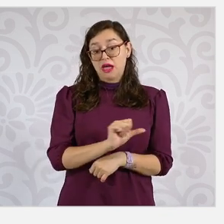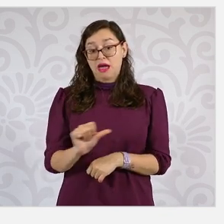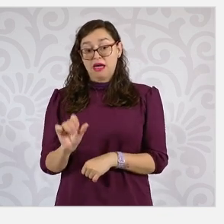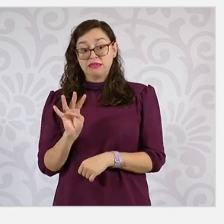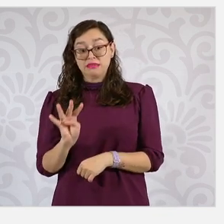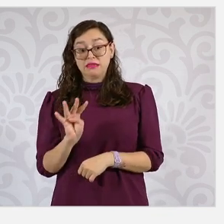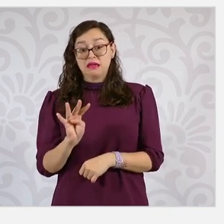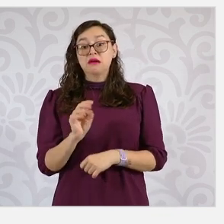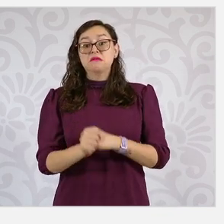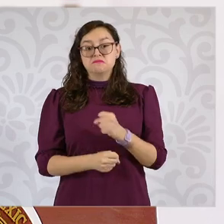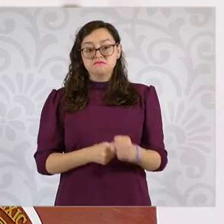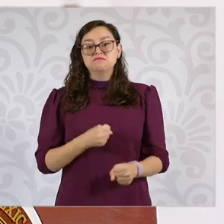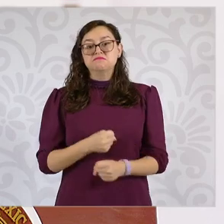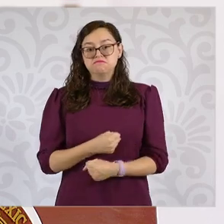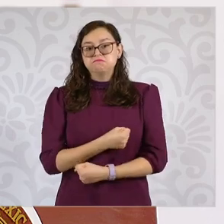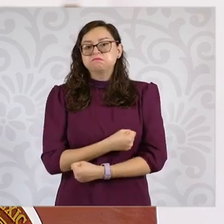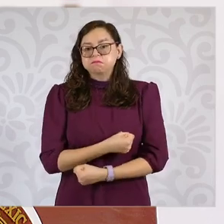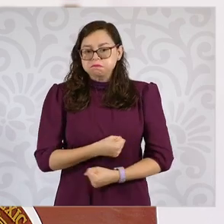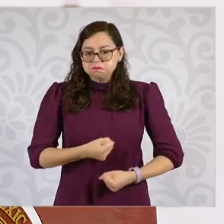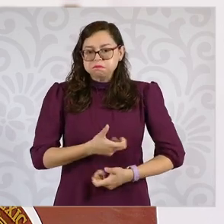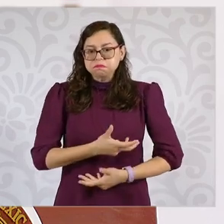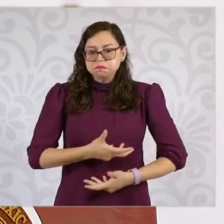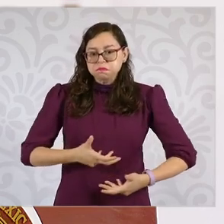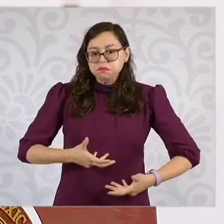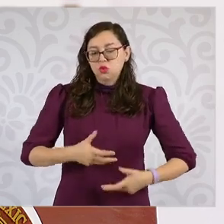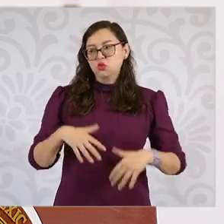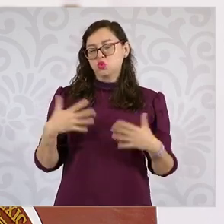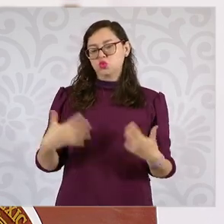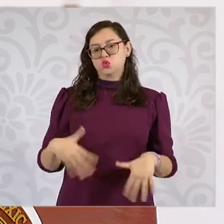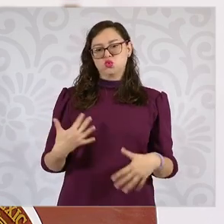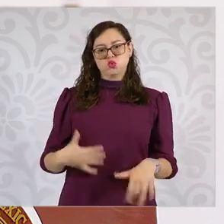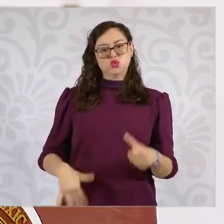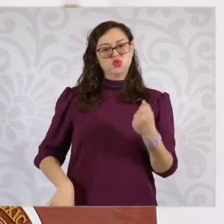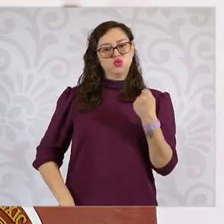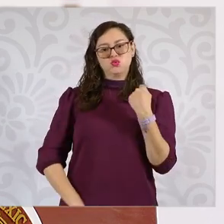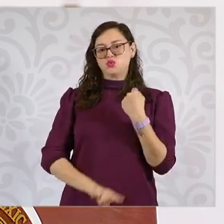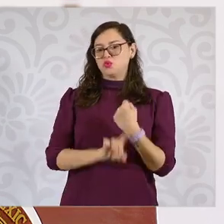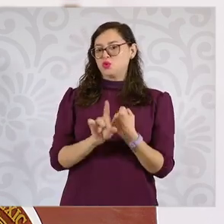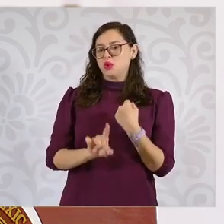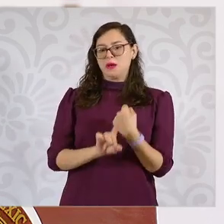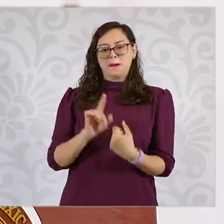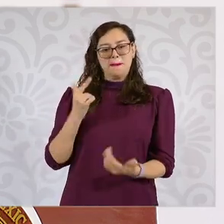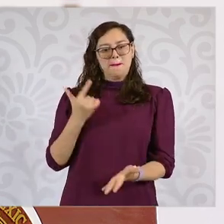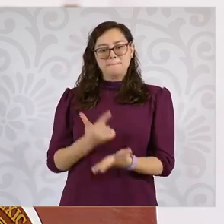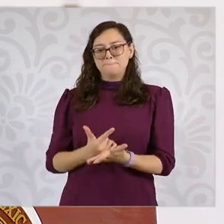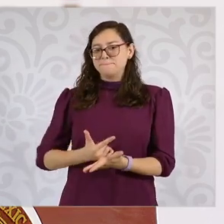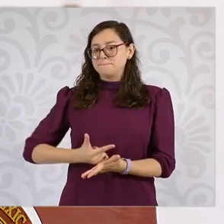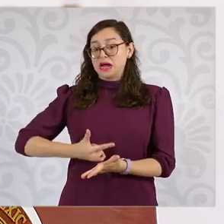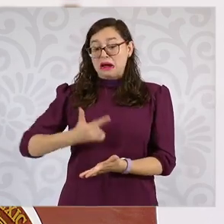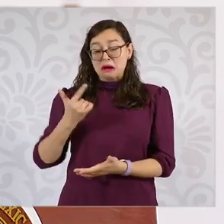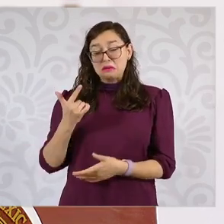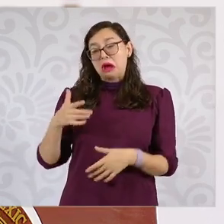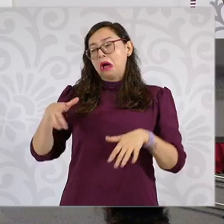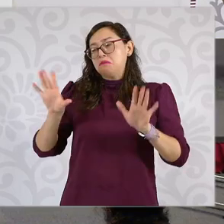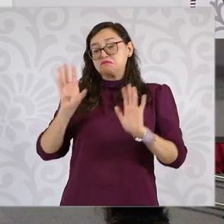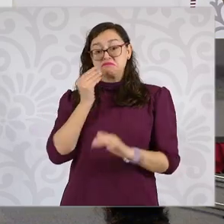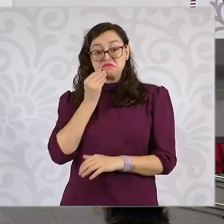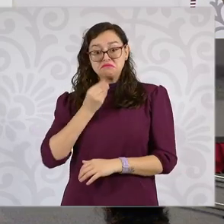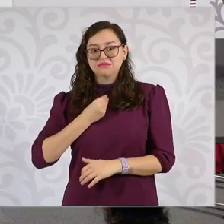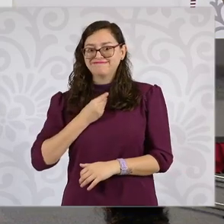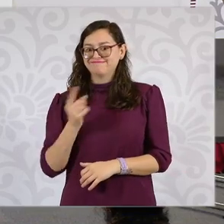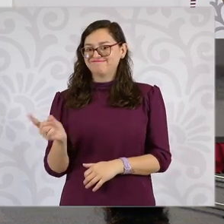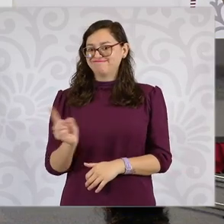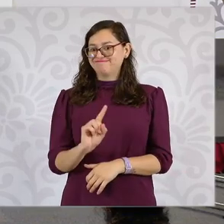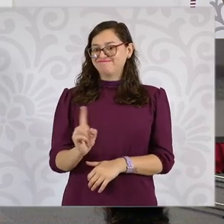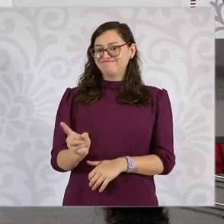19 años. Esta es una problemática que no podemos ignorar, no podemos obviar. Tiene que